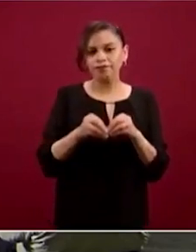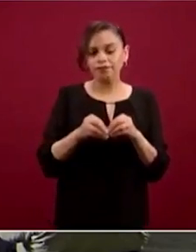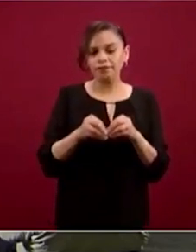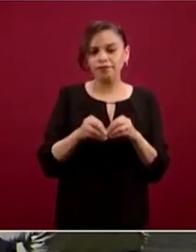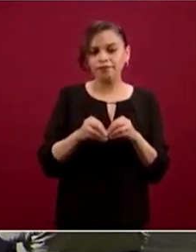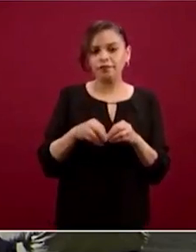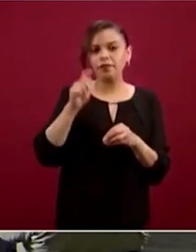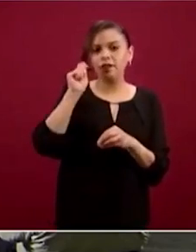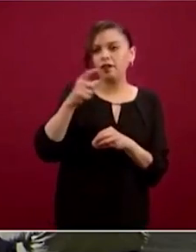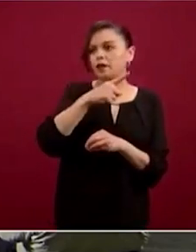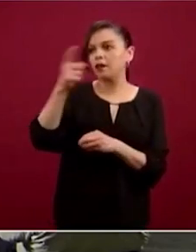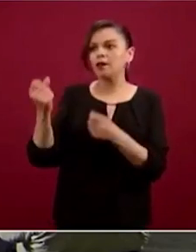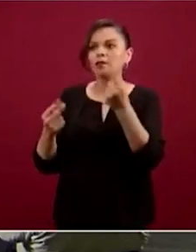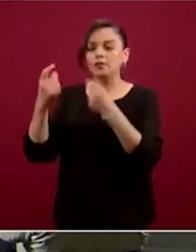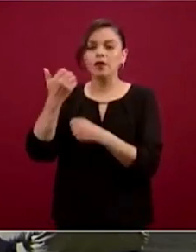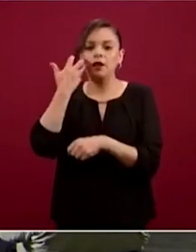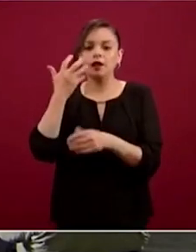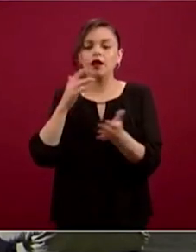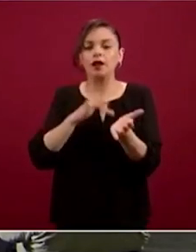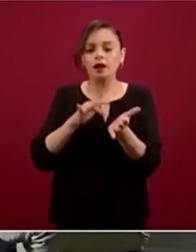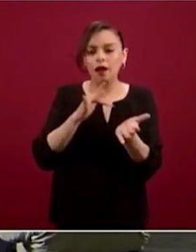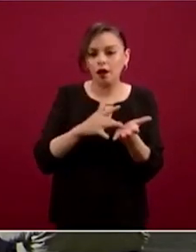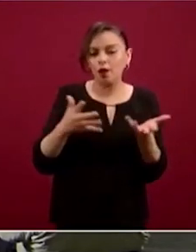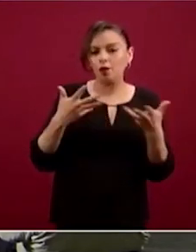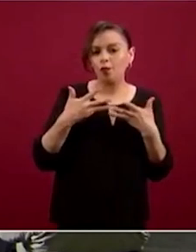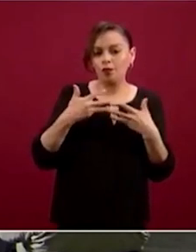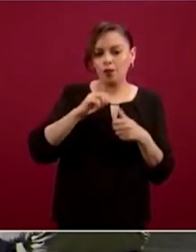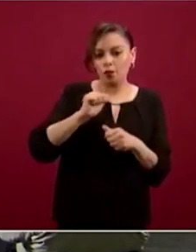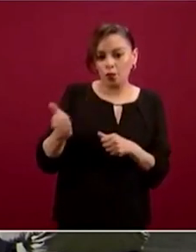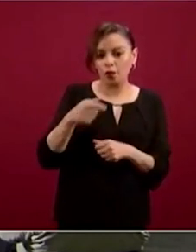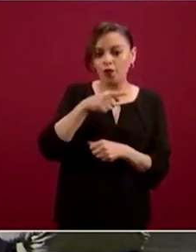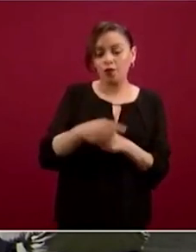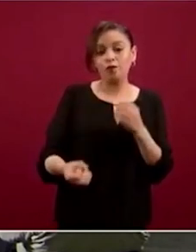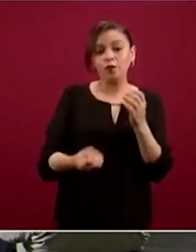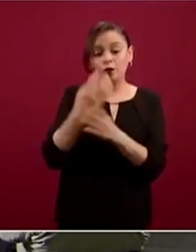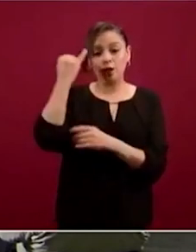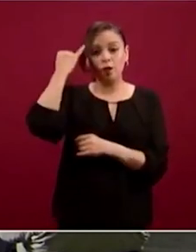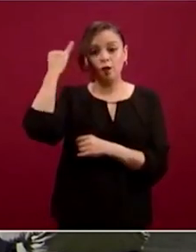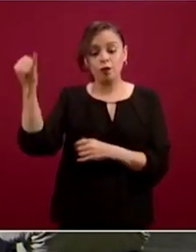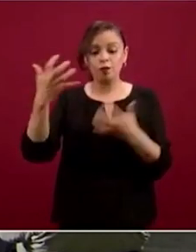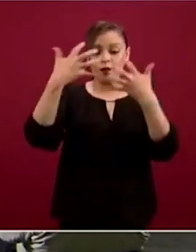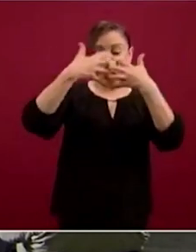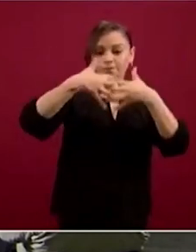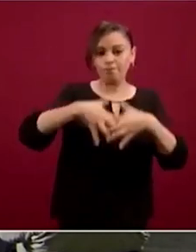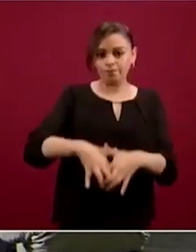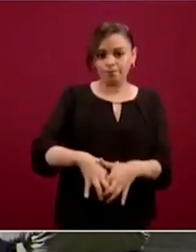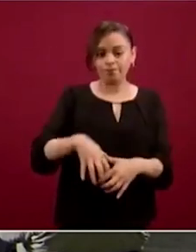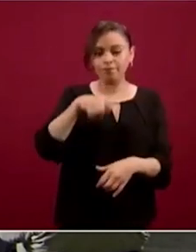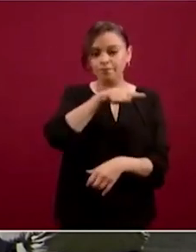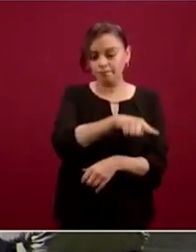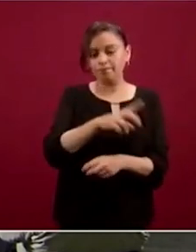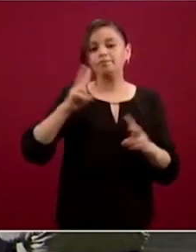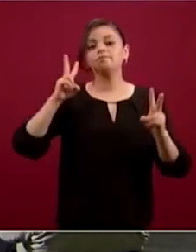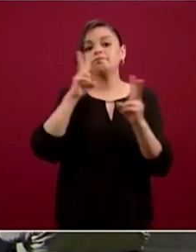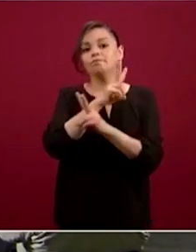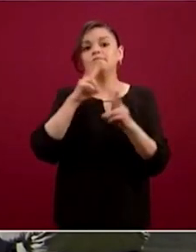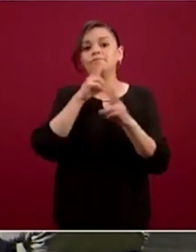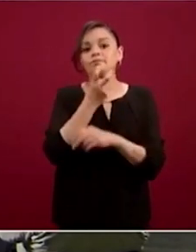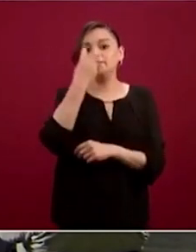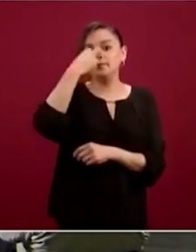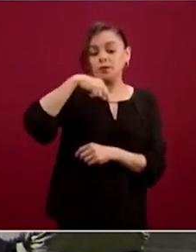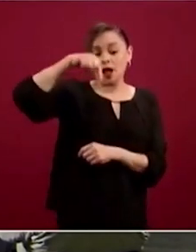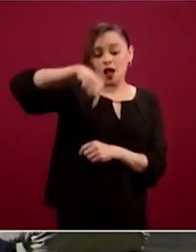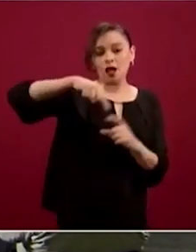claro cuál es el panorama completo de este ecosistema de innovación para la fabricación de ventiladores nacionales.